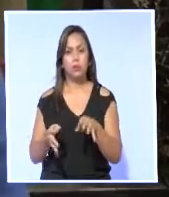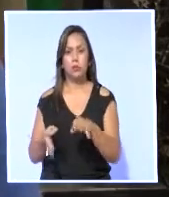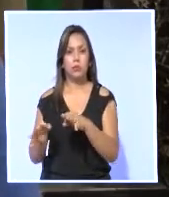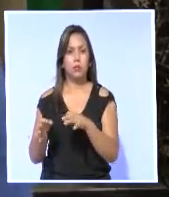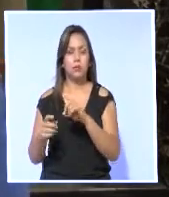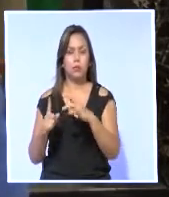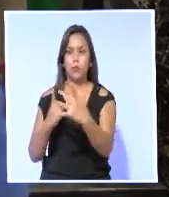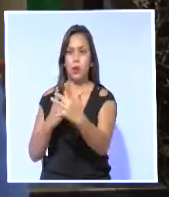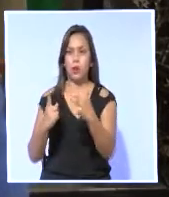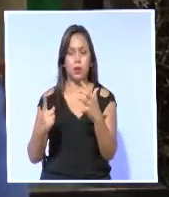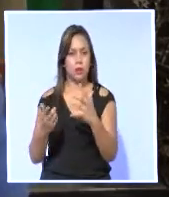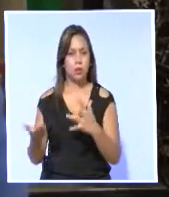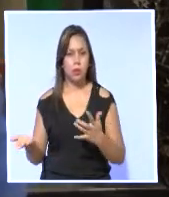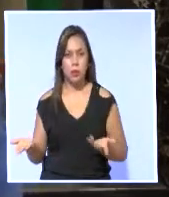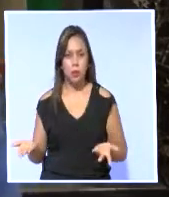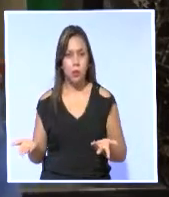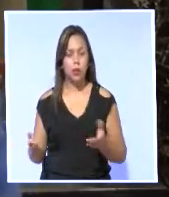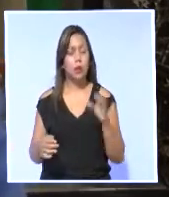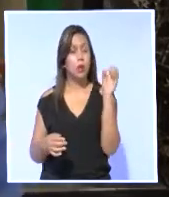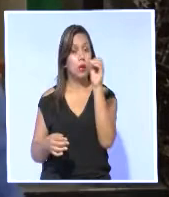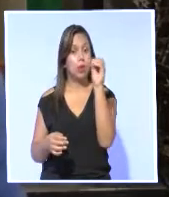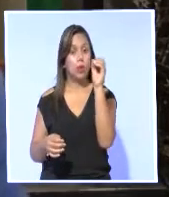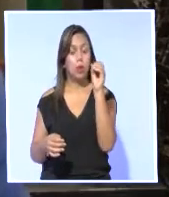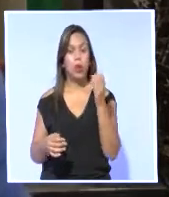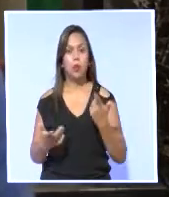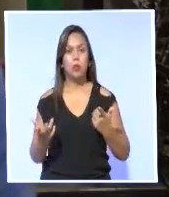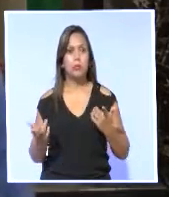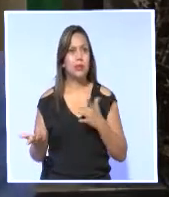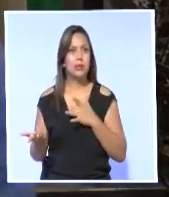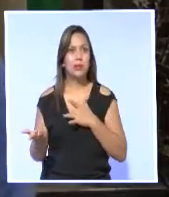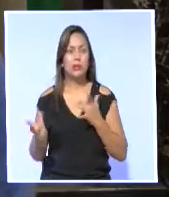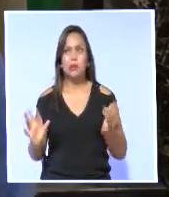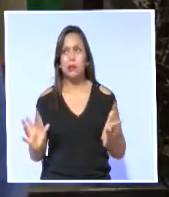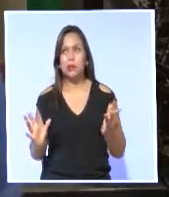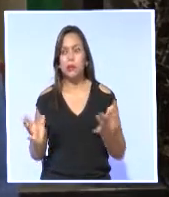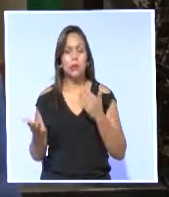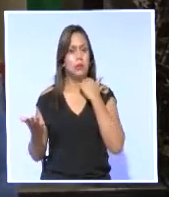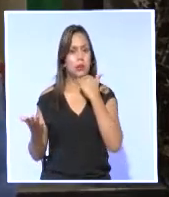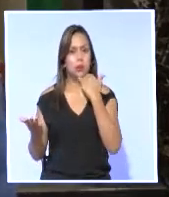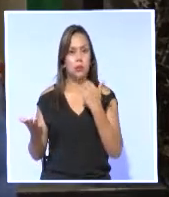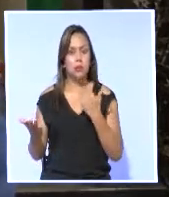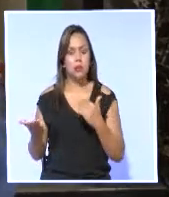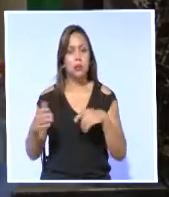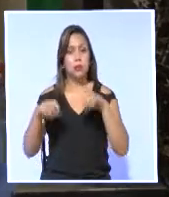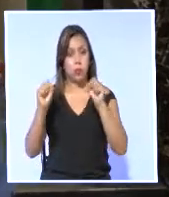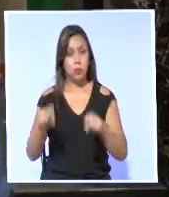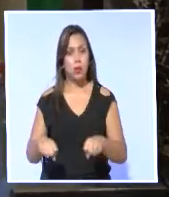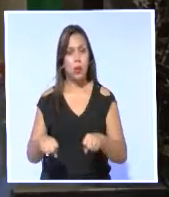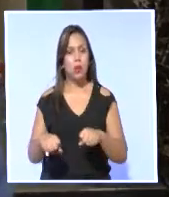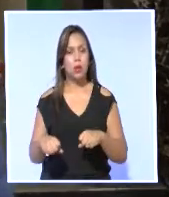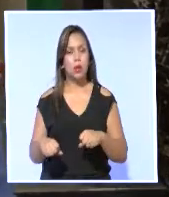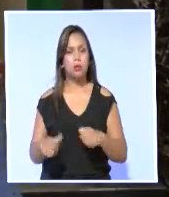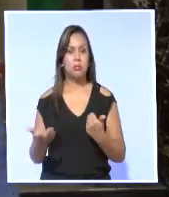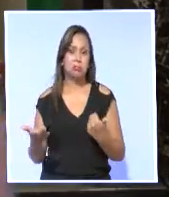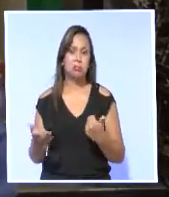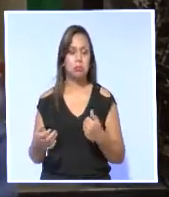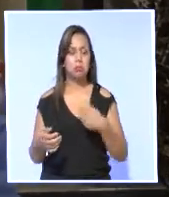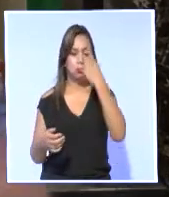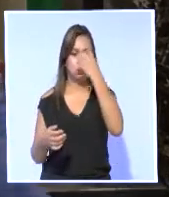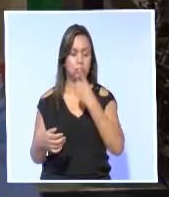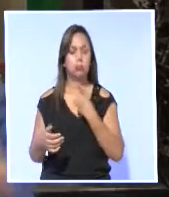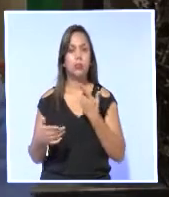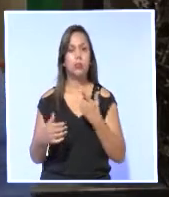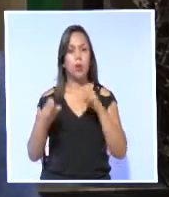las circunstancias o las motivaciones en base al cual considere que haya que